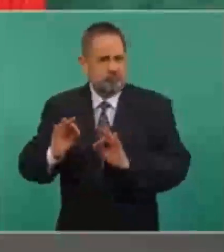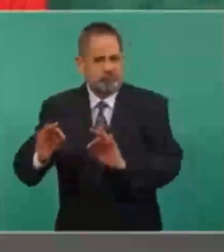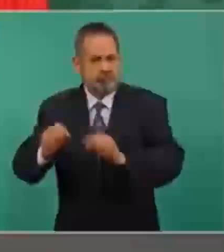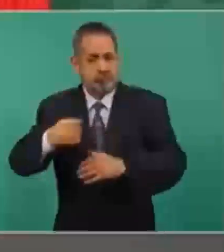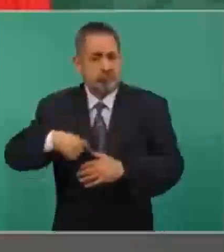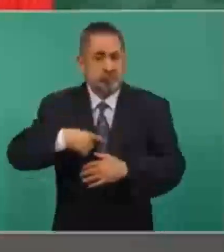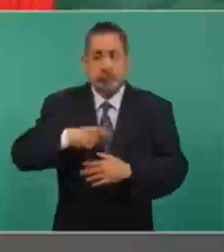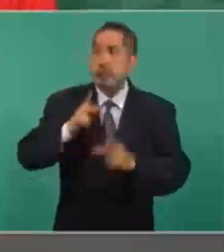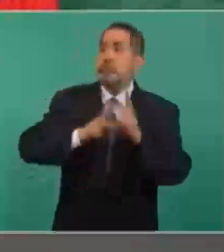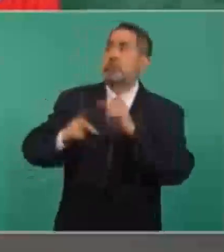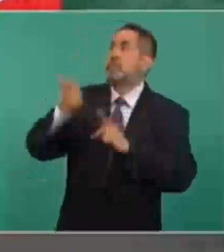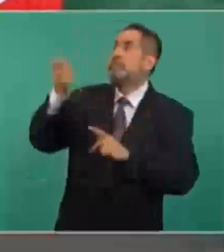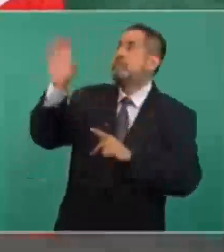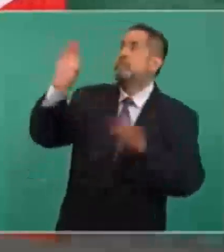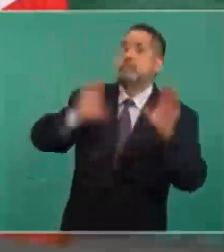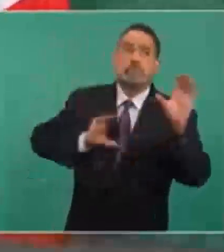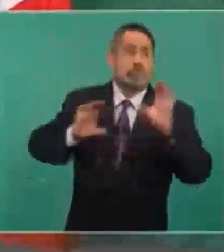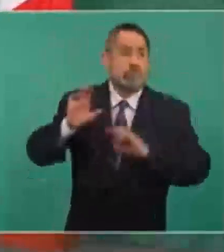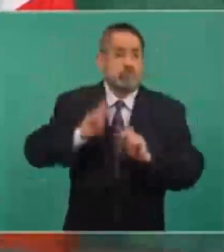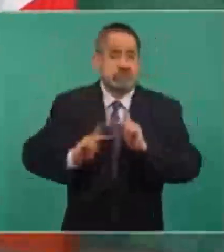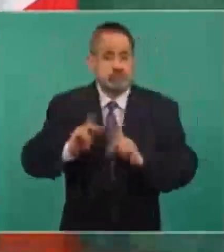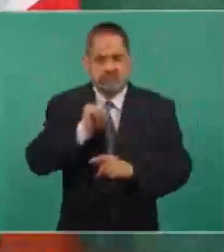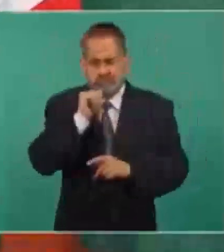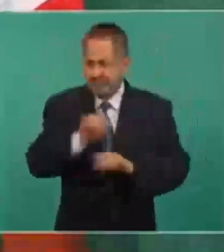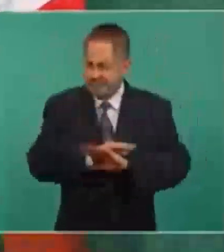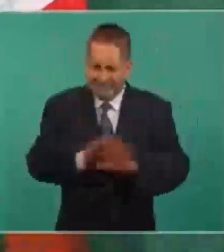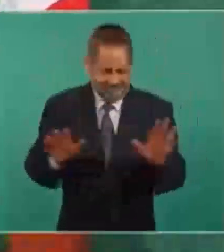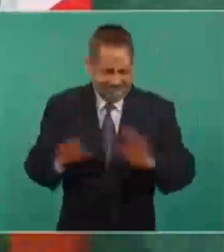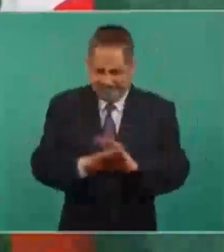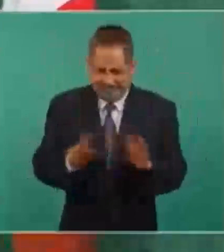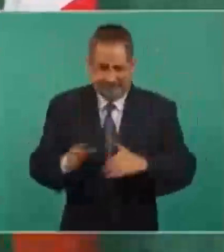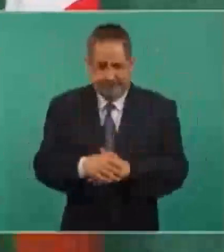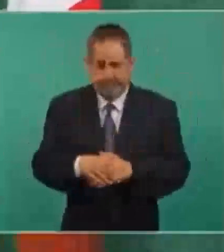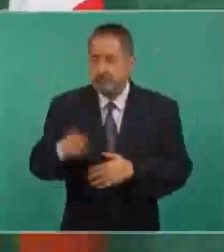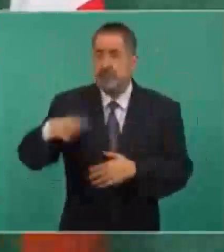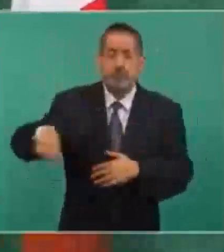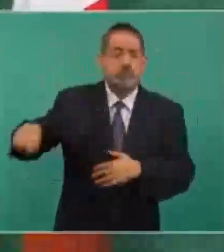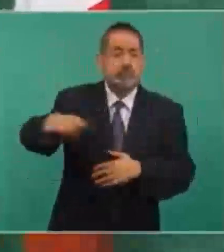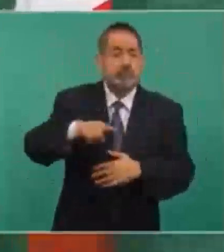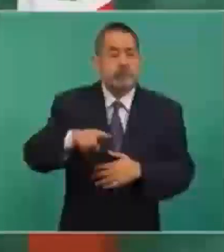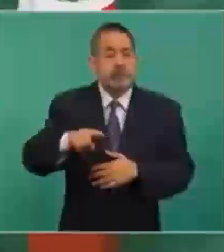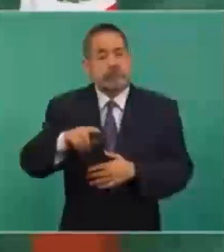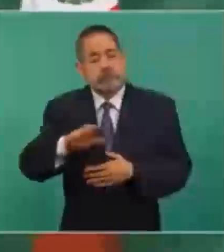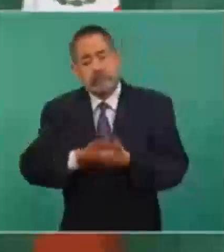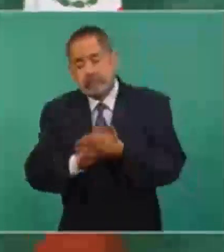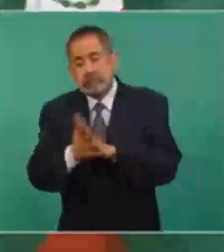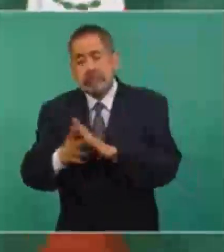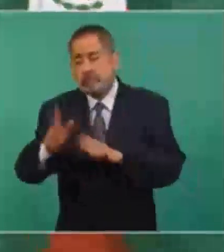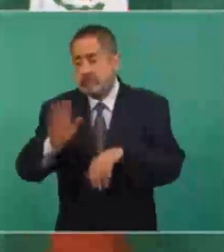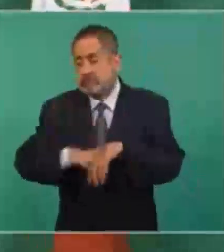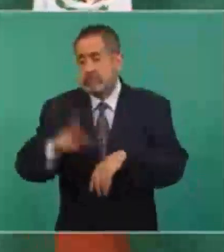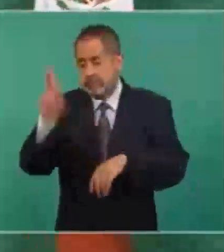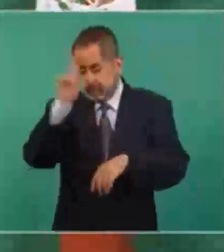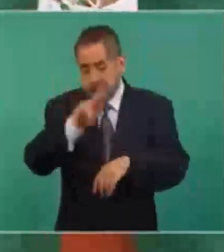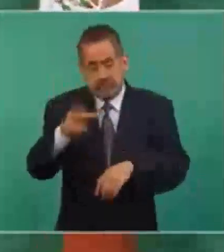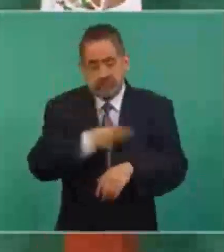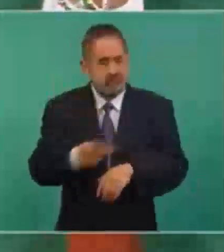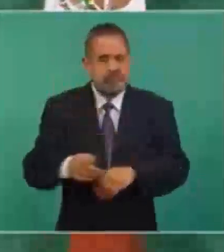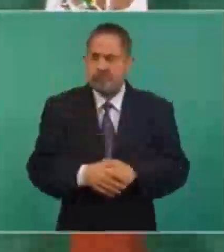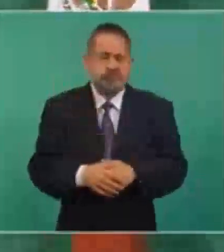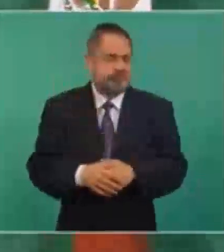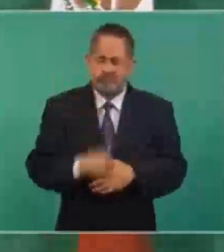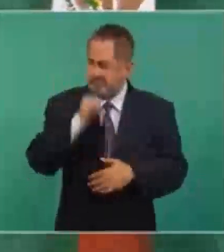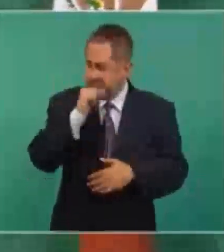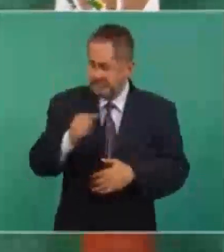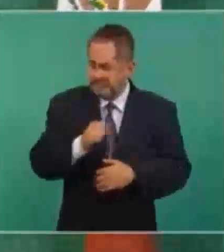no se ha empobrecido al pueblo, a pesar de la crisis